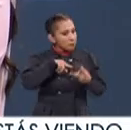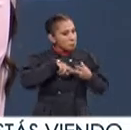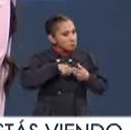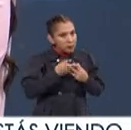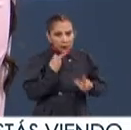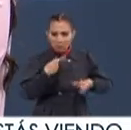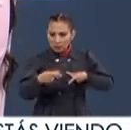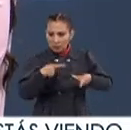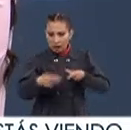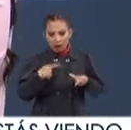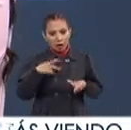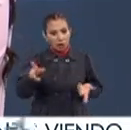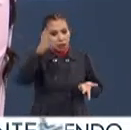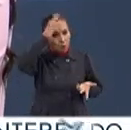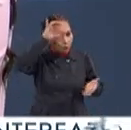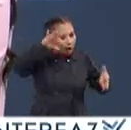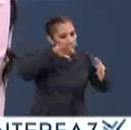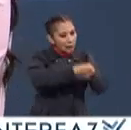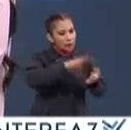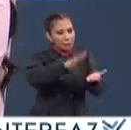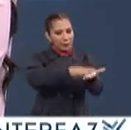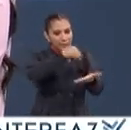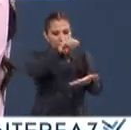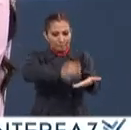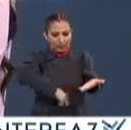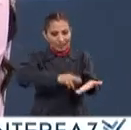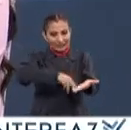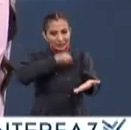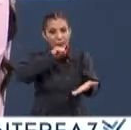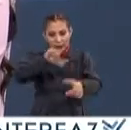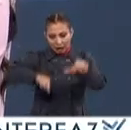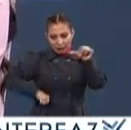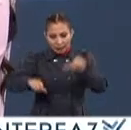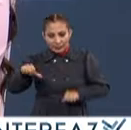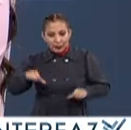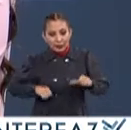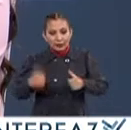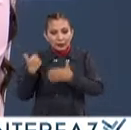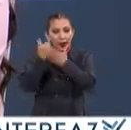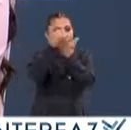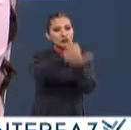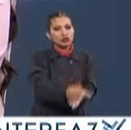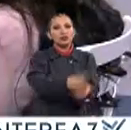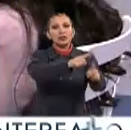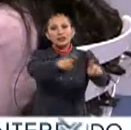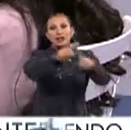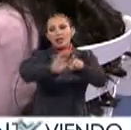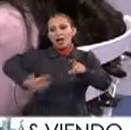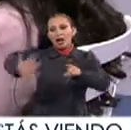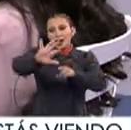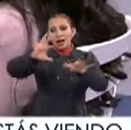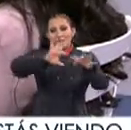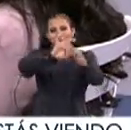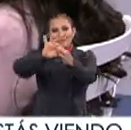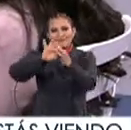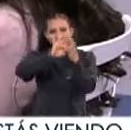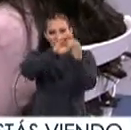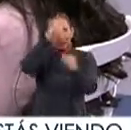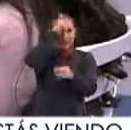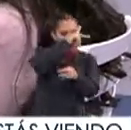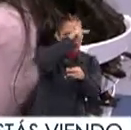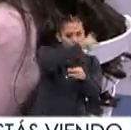empezó a generar, no solo en firmas de convenio de papel Sino en actividades de intervención multidisciplinaria El que